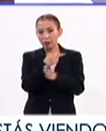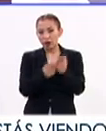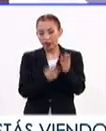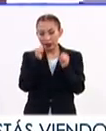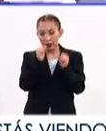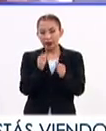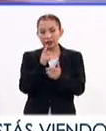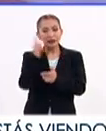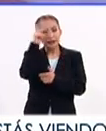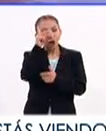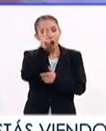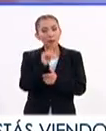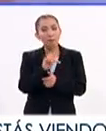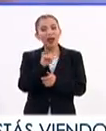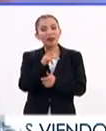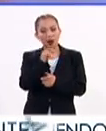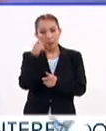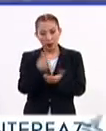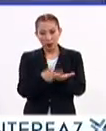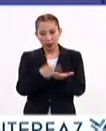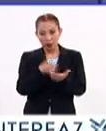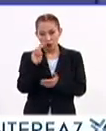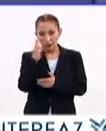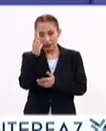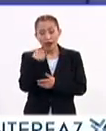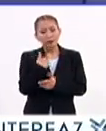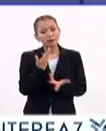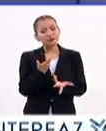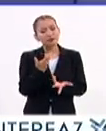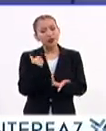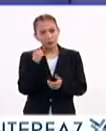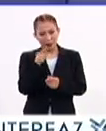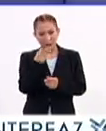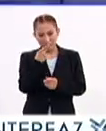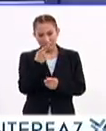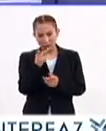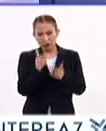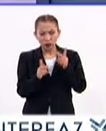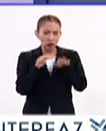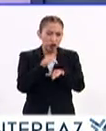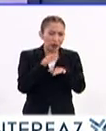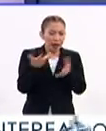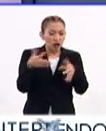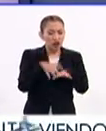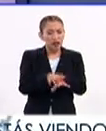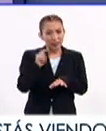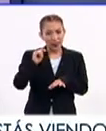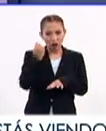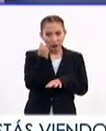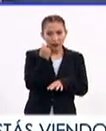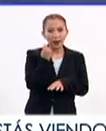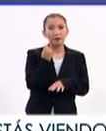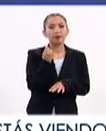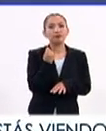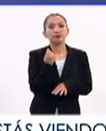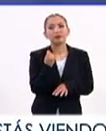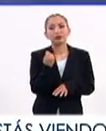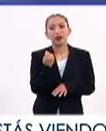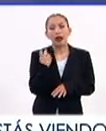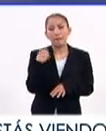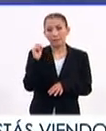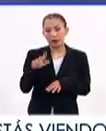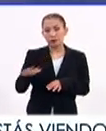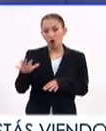programa de atención psicopedagógica de esta universidad. Y estamos precisamente platicando sobre inclusión y tecnología, que bueno,